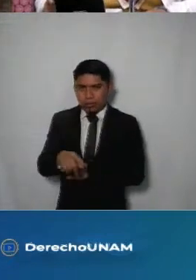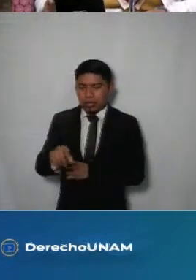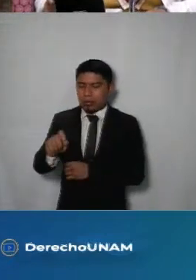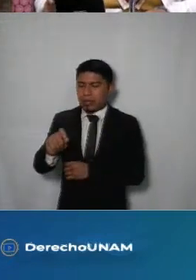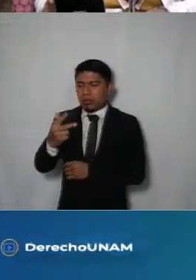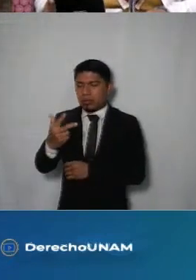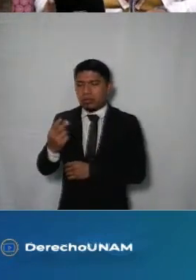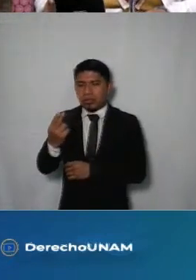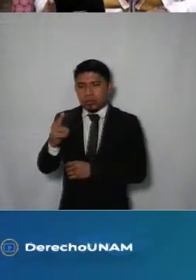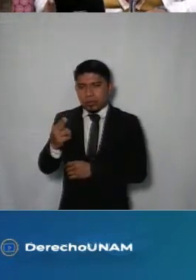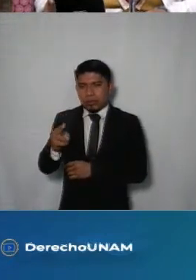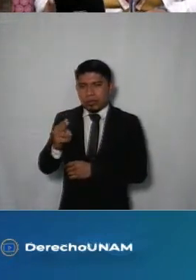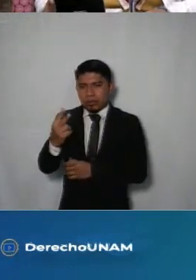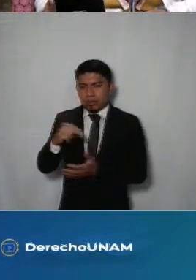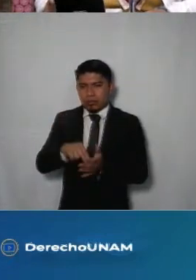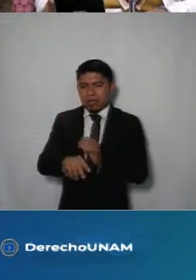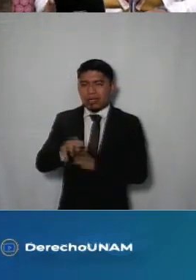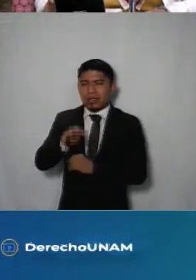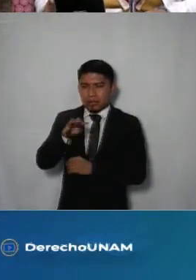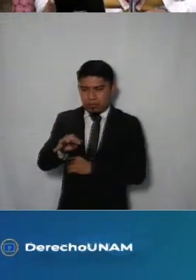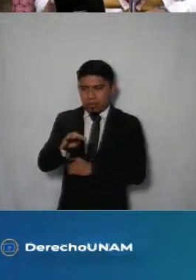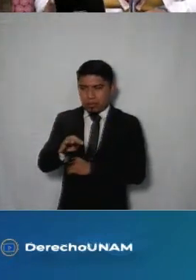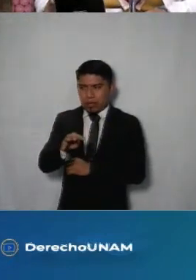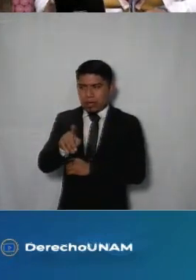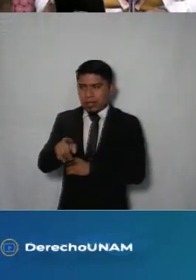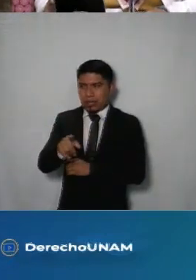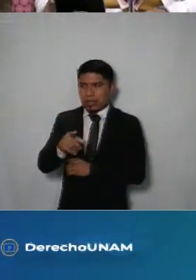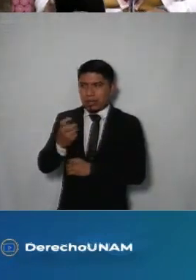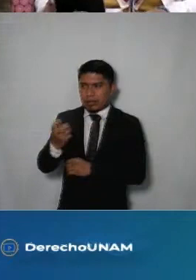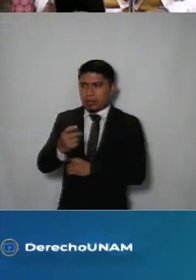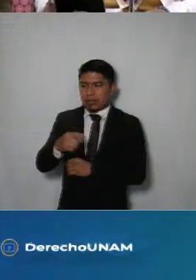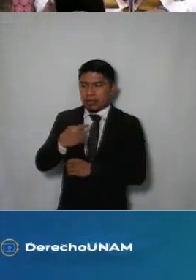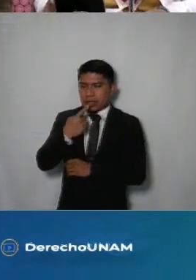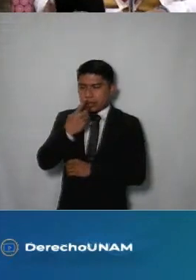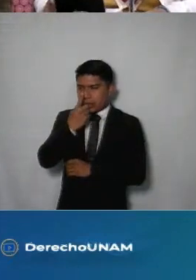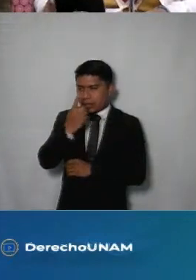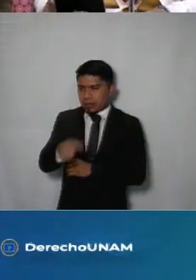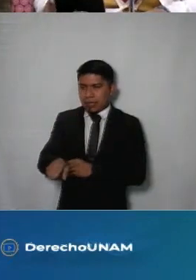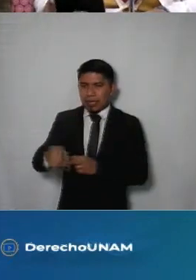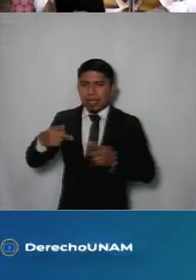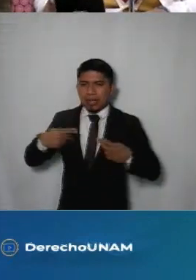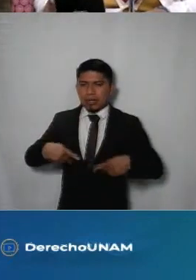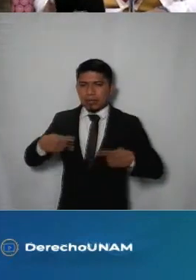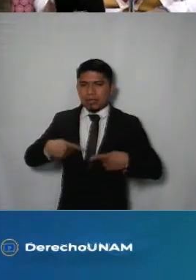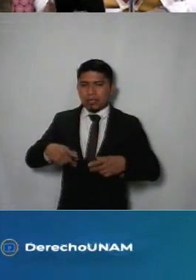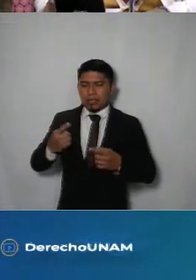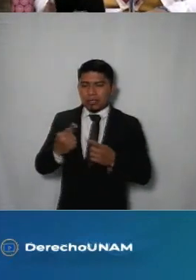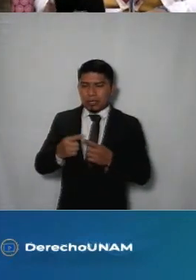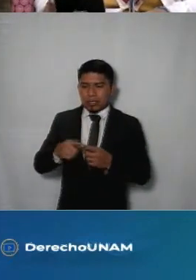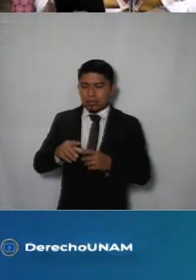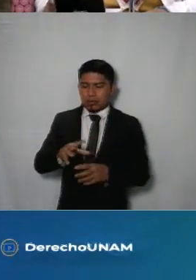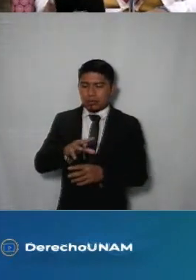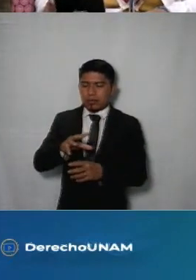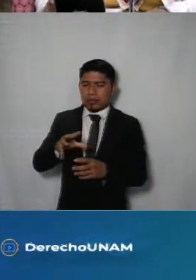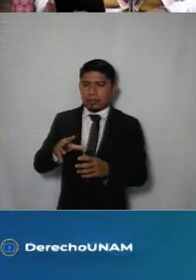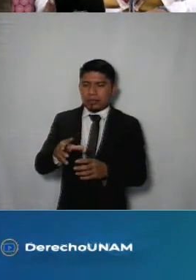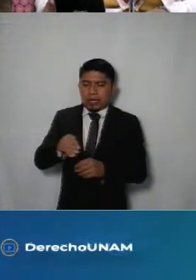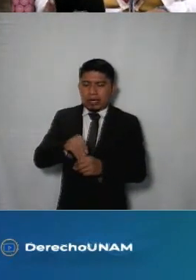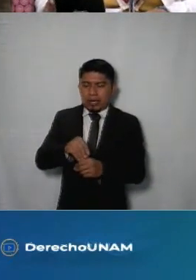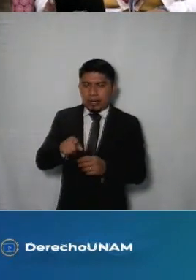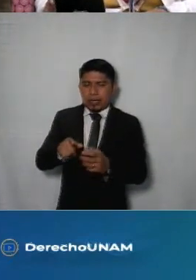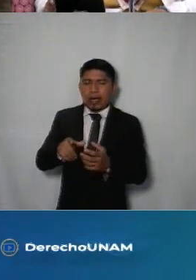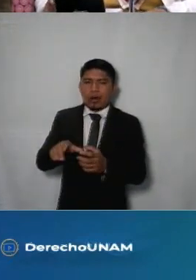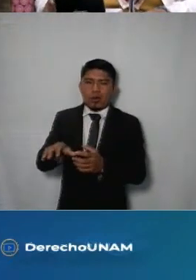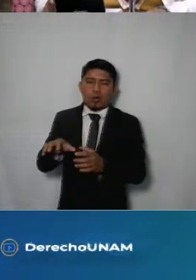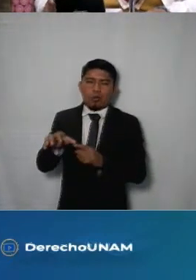del 28 de noviembre de 2019 el decreto que designa a las personas que integraron la Comisión de